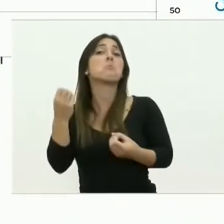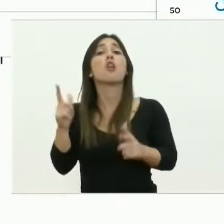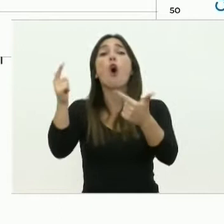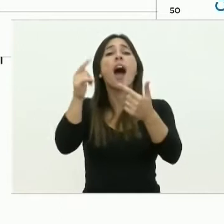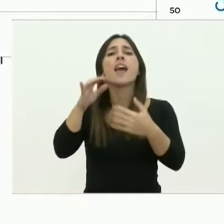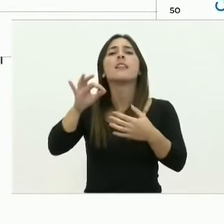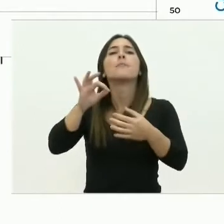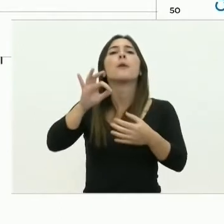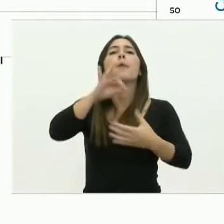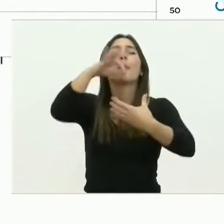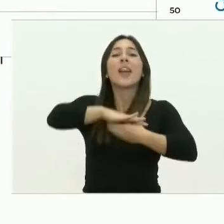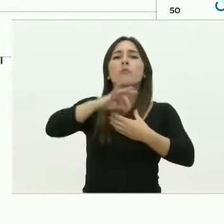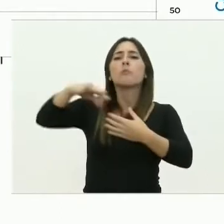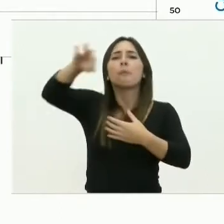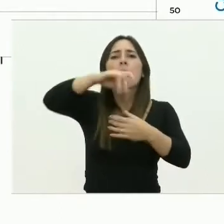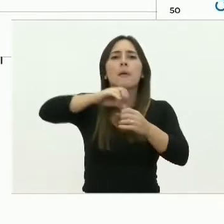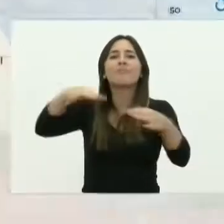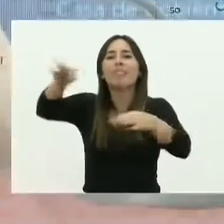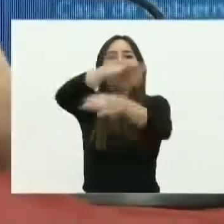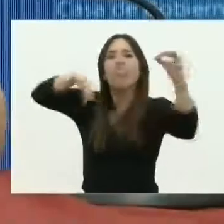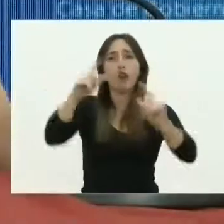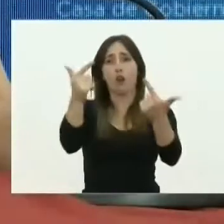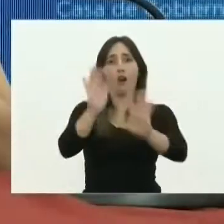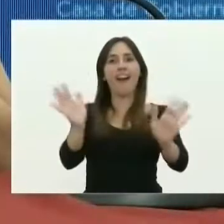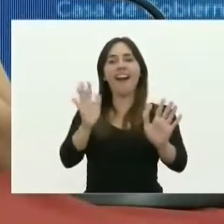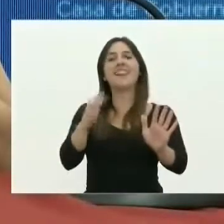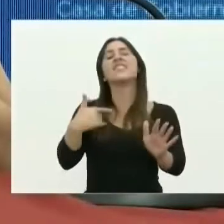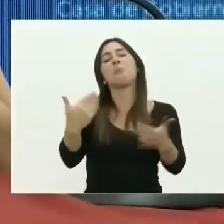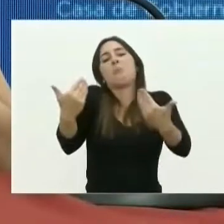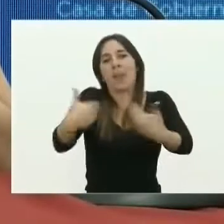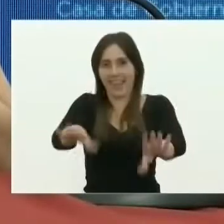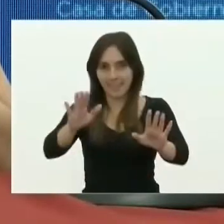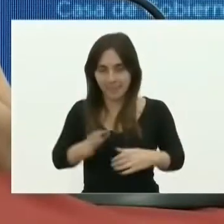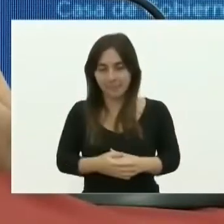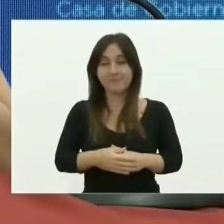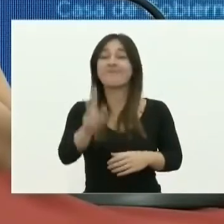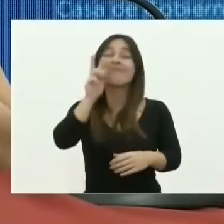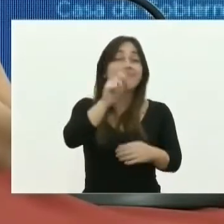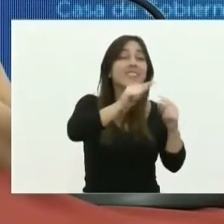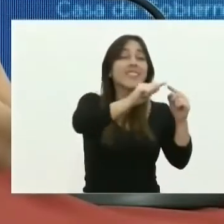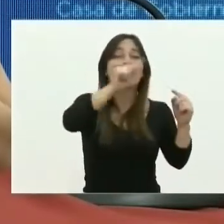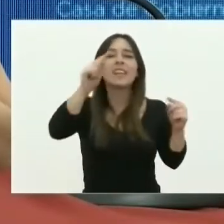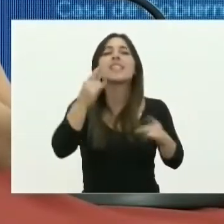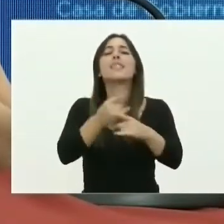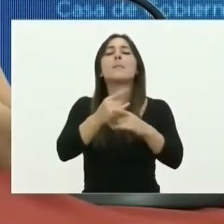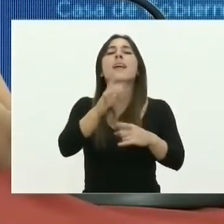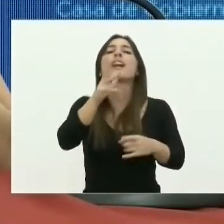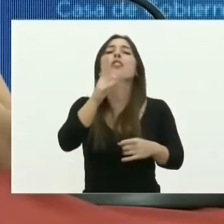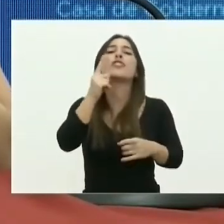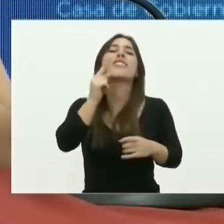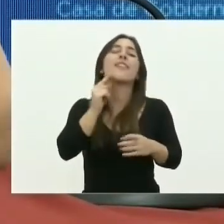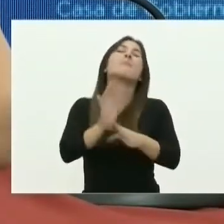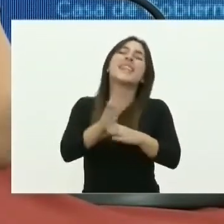circulación viral. Entonces hoy, siguiendo esta curva, como yo les decía, que cada 14 días, en realidad